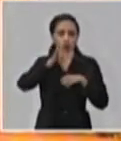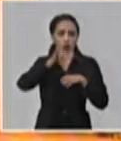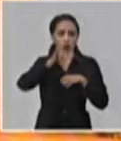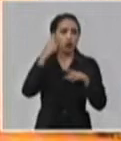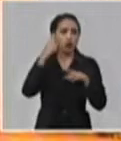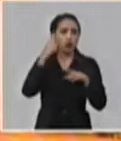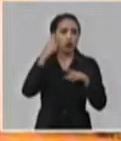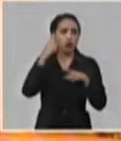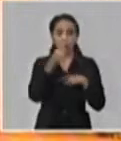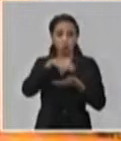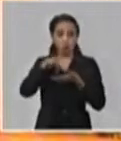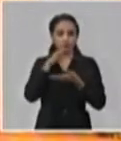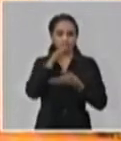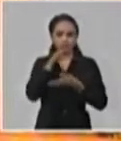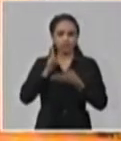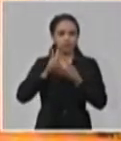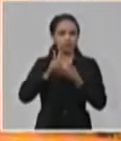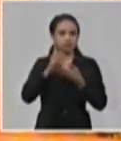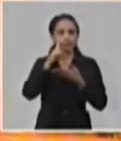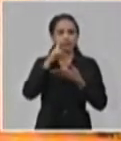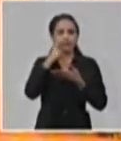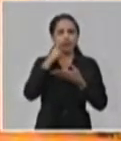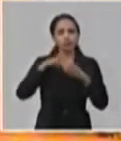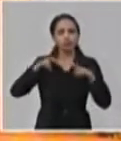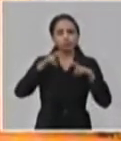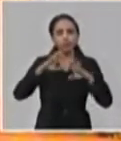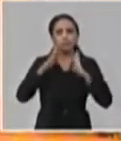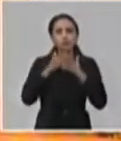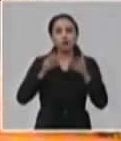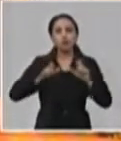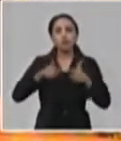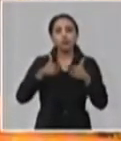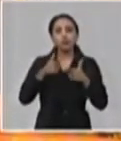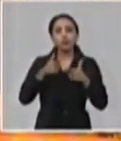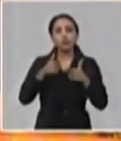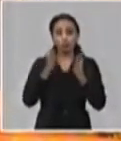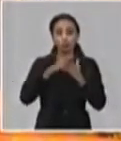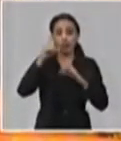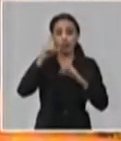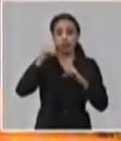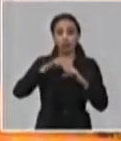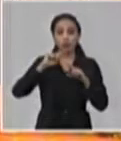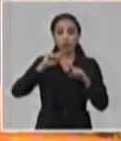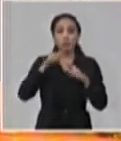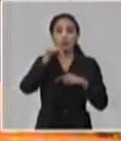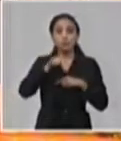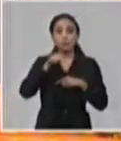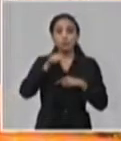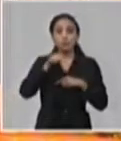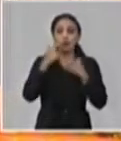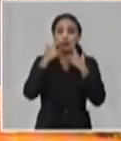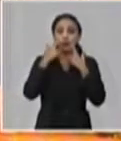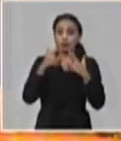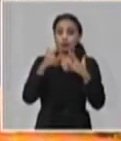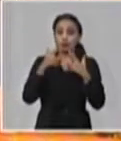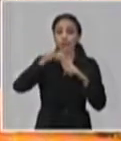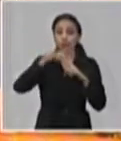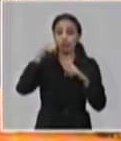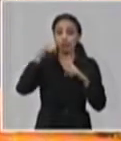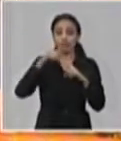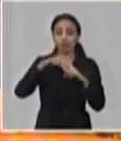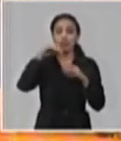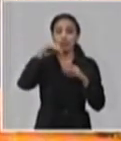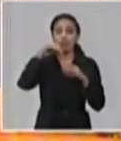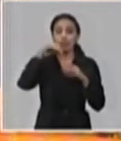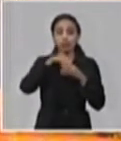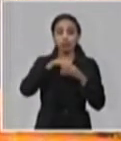uno de estos lugares, estuvimos chequeando el cumplimiento de las mismas, porque sin lugar a dudas, este es un eslabón importante dentro de